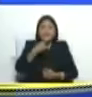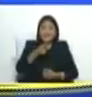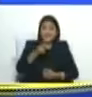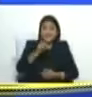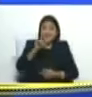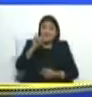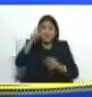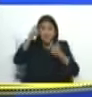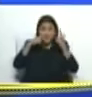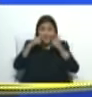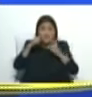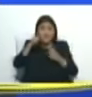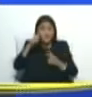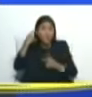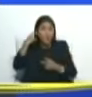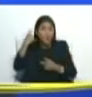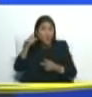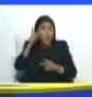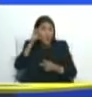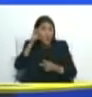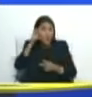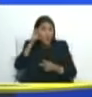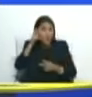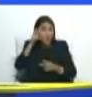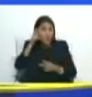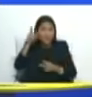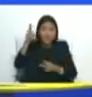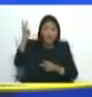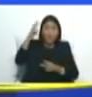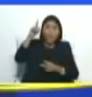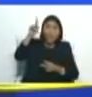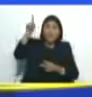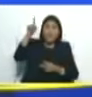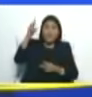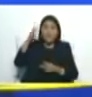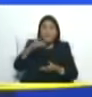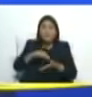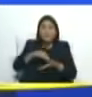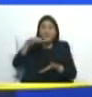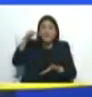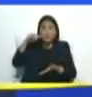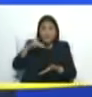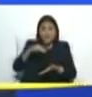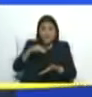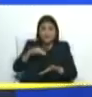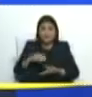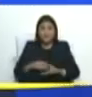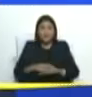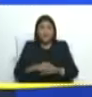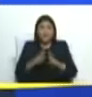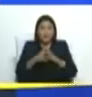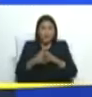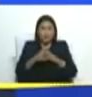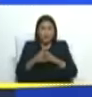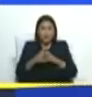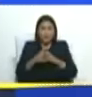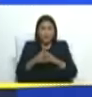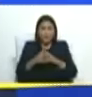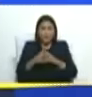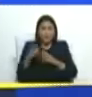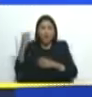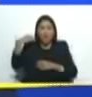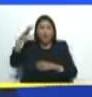que oiga en Washington en Miami en Cúcuta